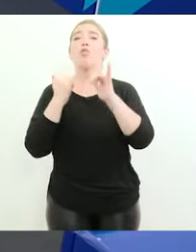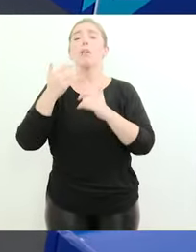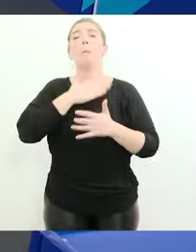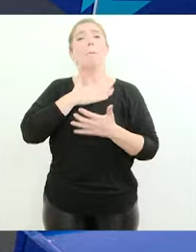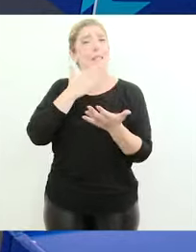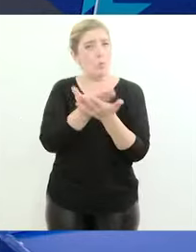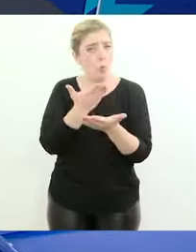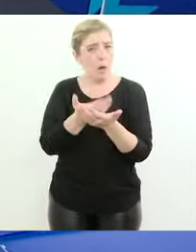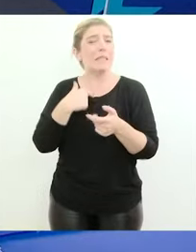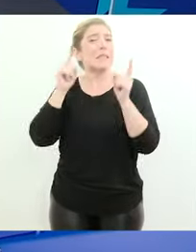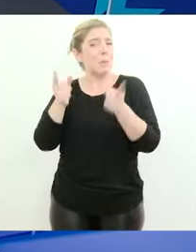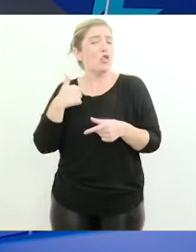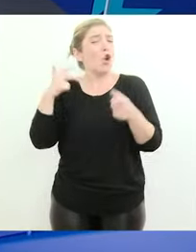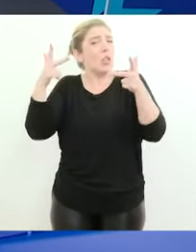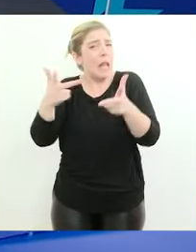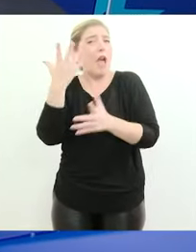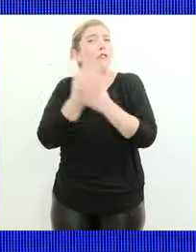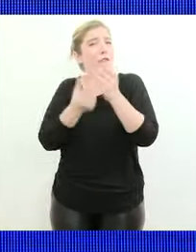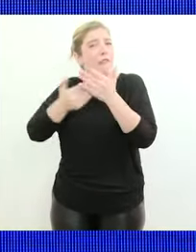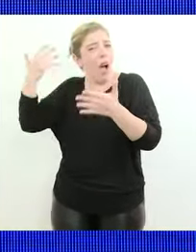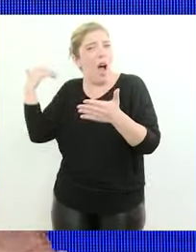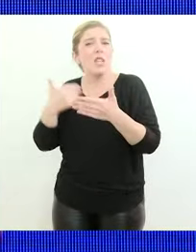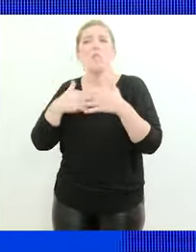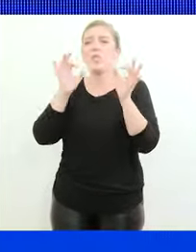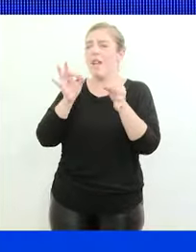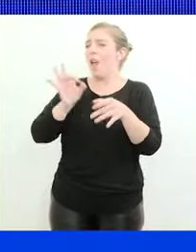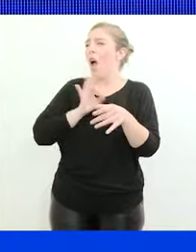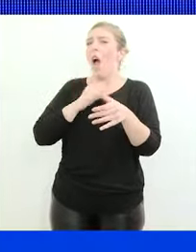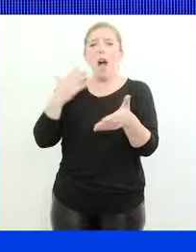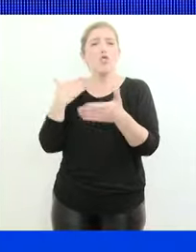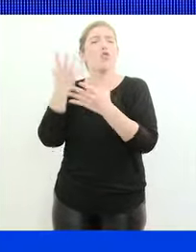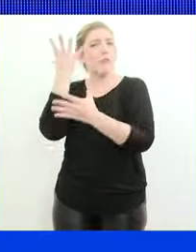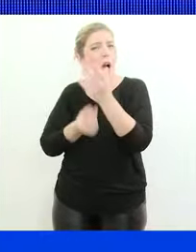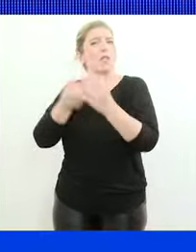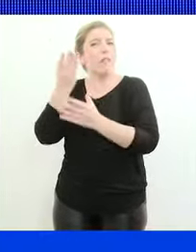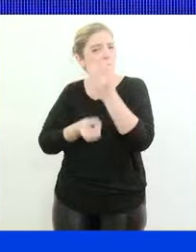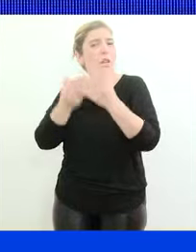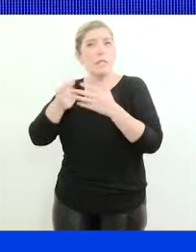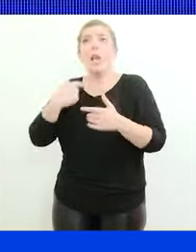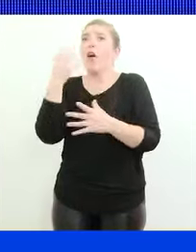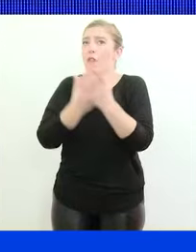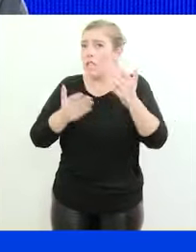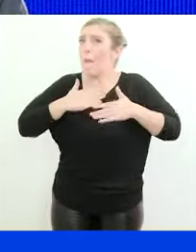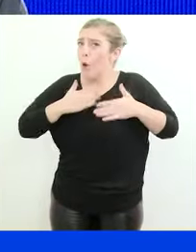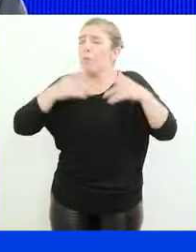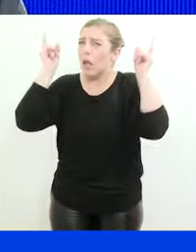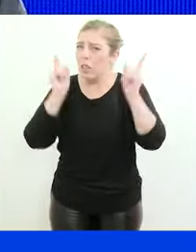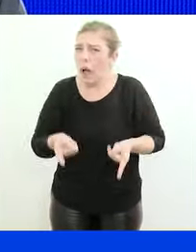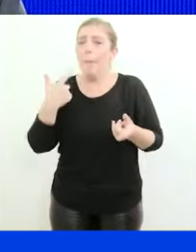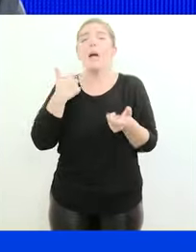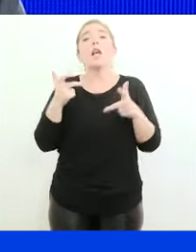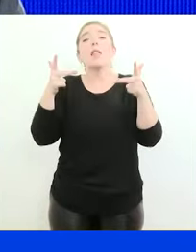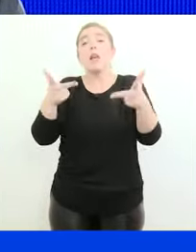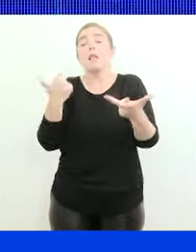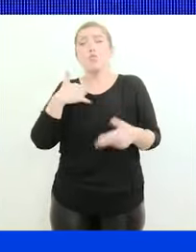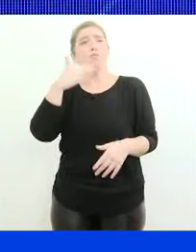los errores que sabía que a lo largo de estos años la Argentina había cometido, los propios también y de alguna manera a plantear que